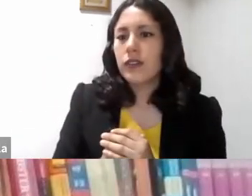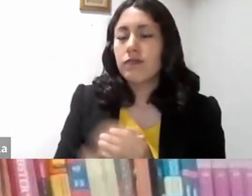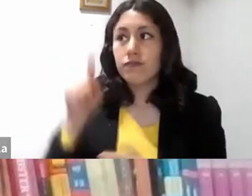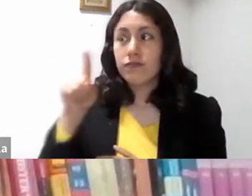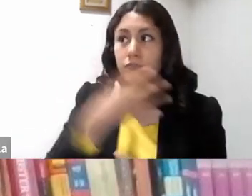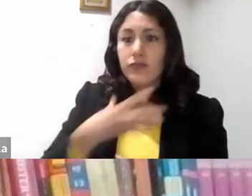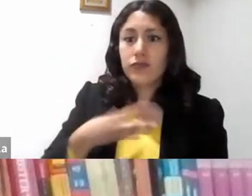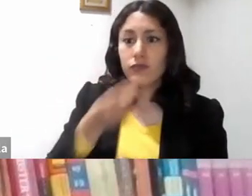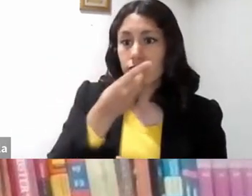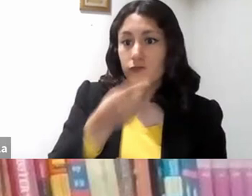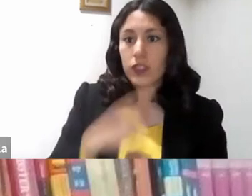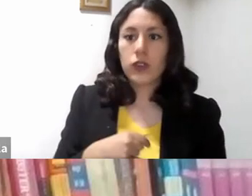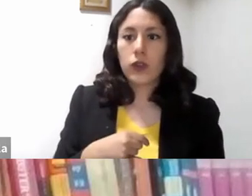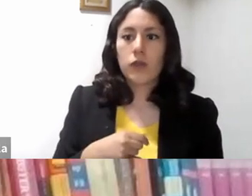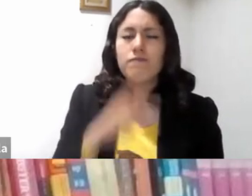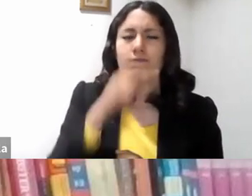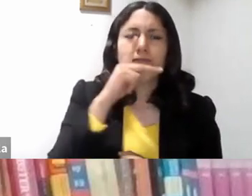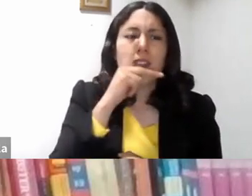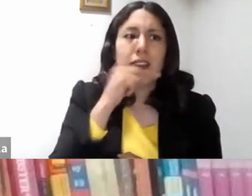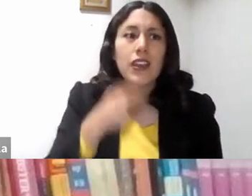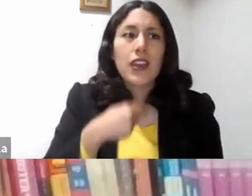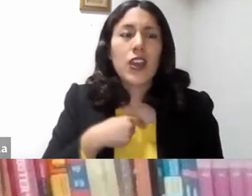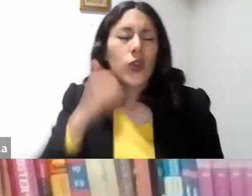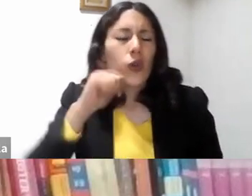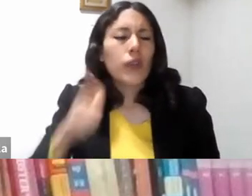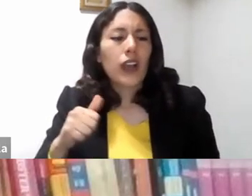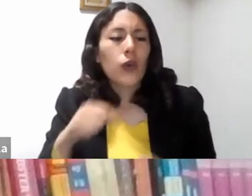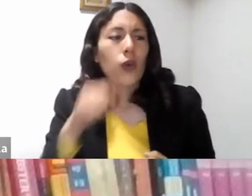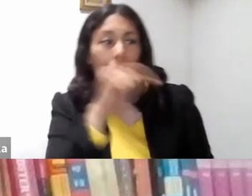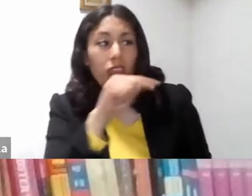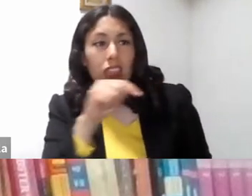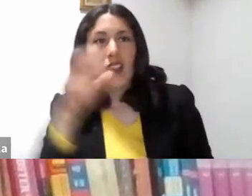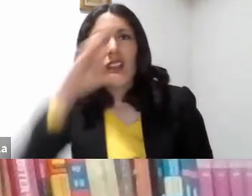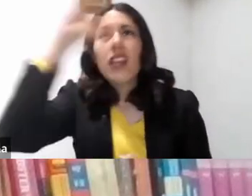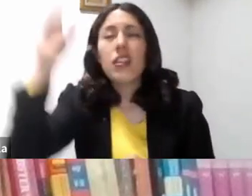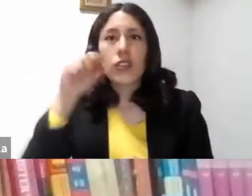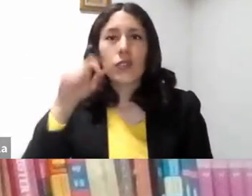he pecado contra el cielo y contra ti. Ya no merezco llamarme hijo tuyo.